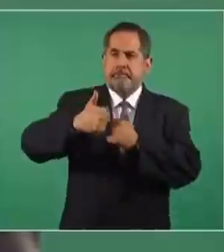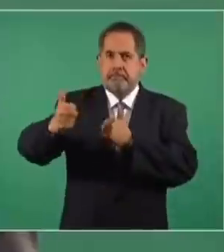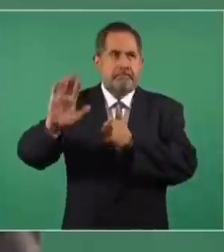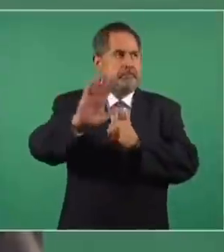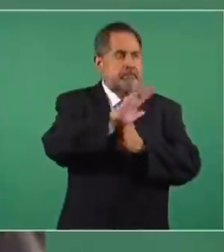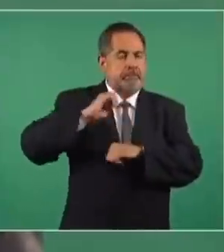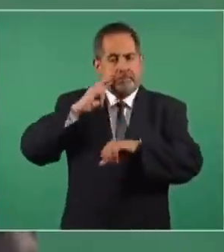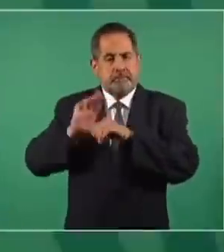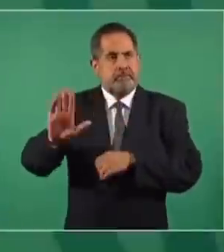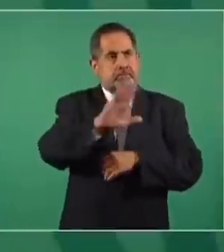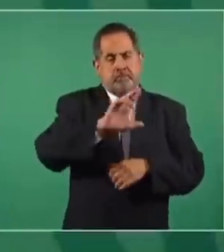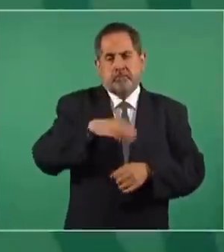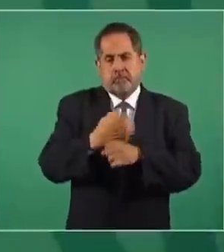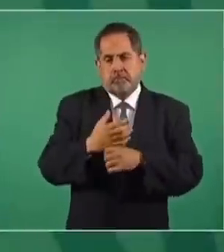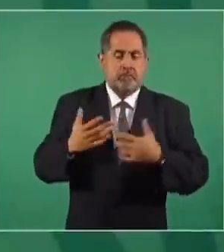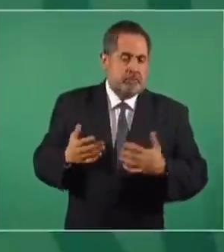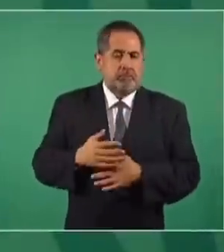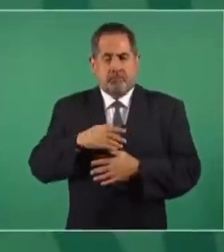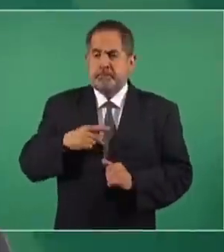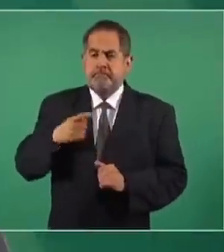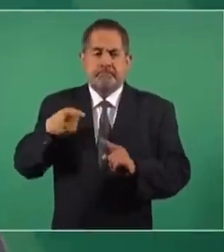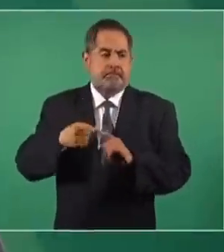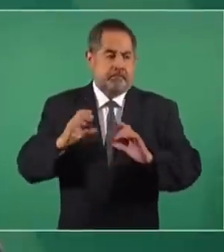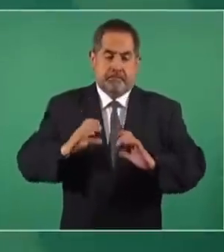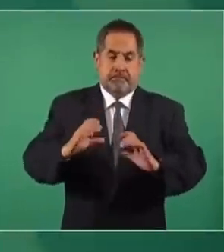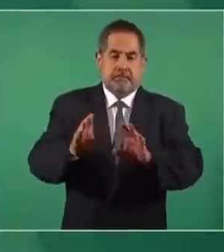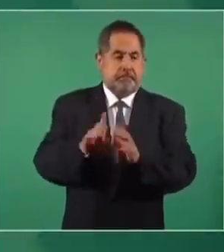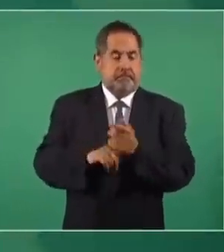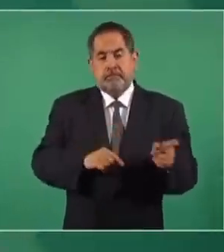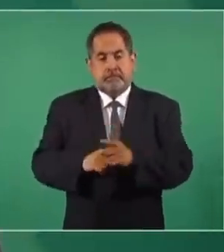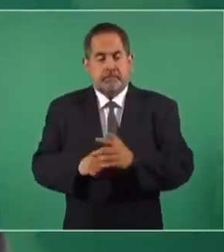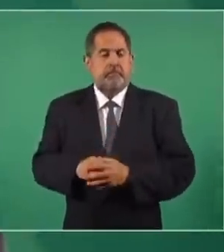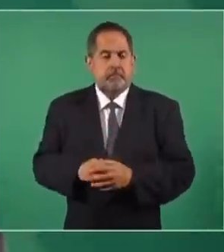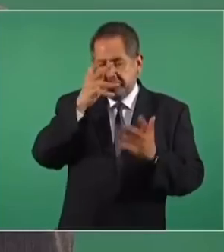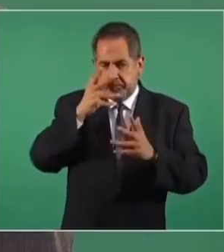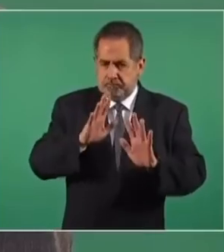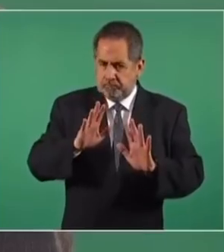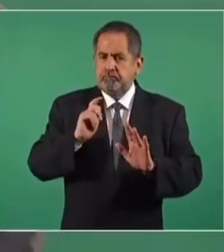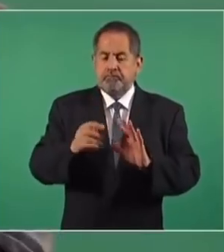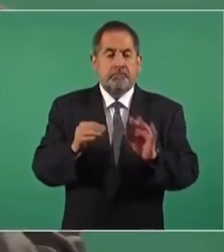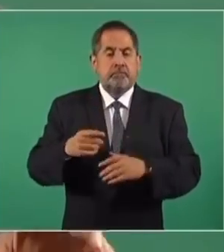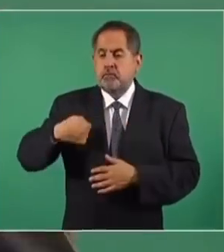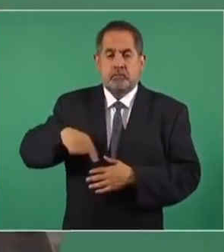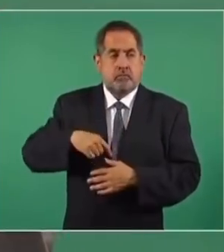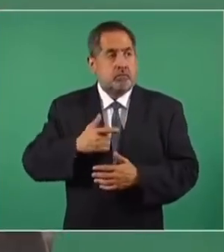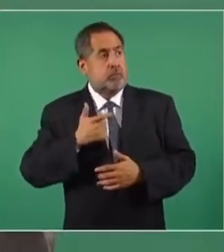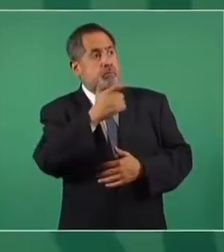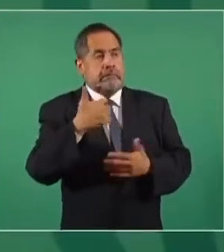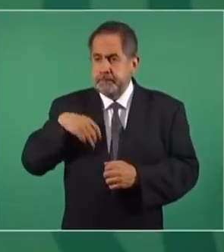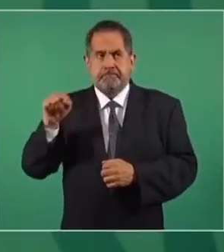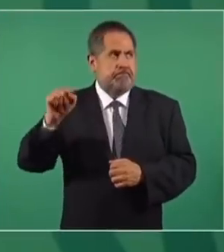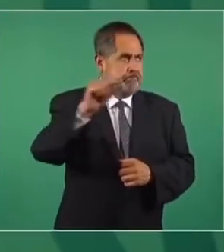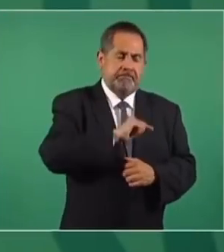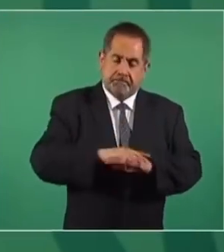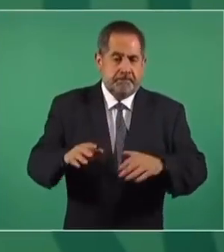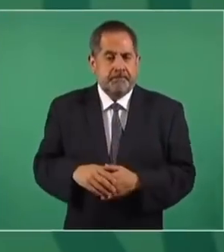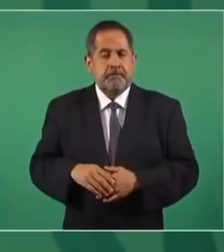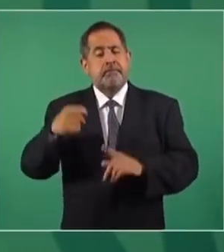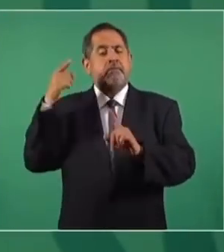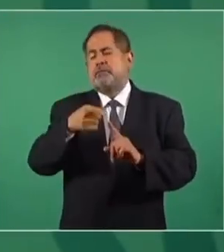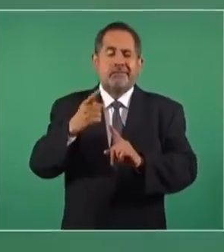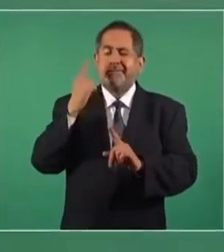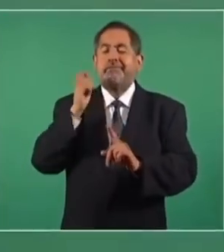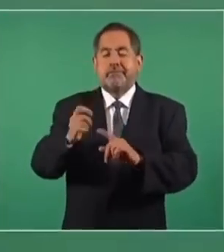locales. Es sólo una opinión. Cuantoso respeto. Nosotros no debemos nada a los gobiernos estatales. La clave está